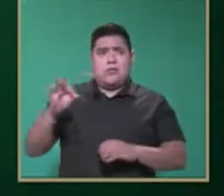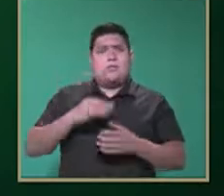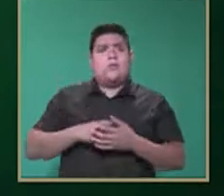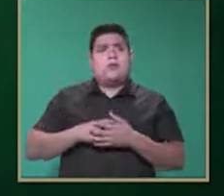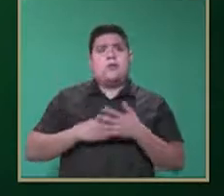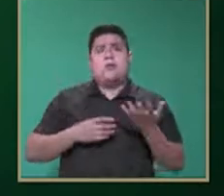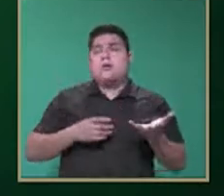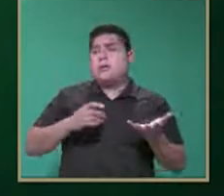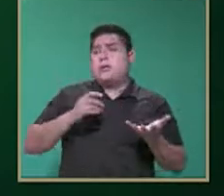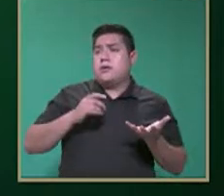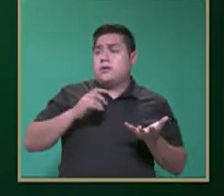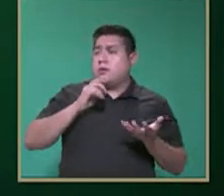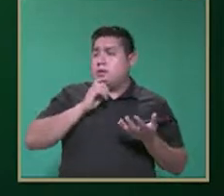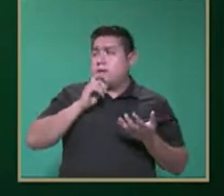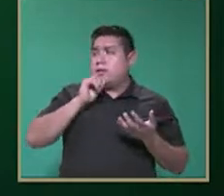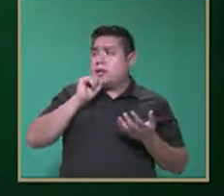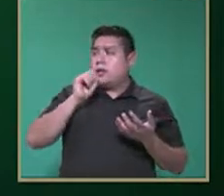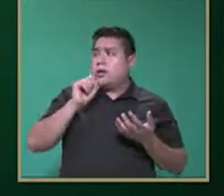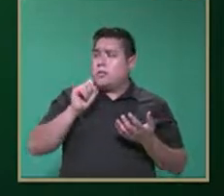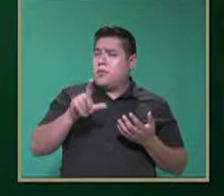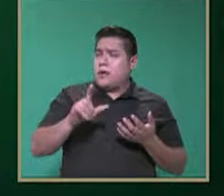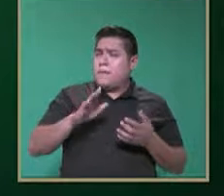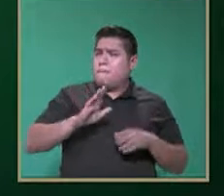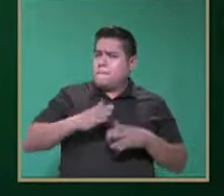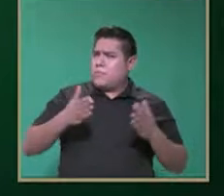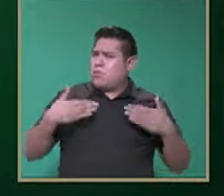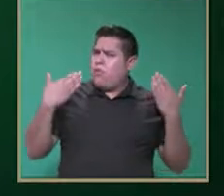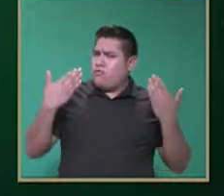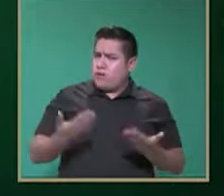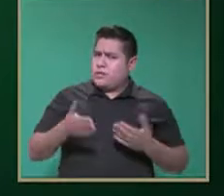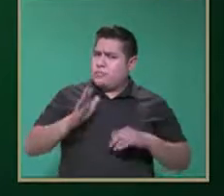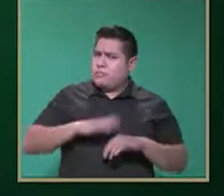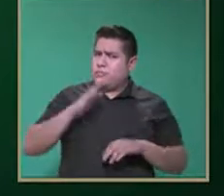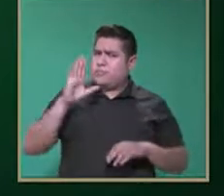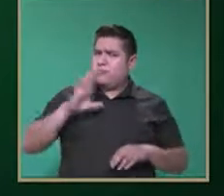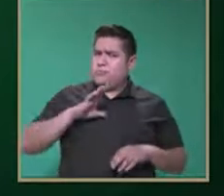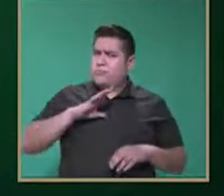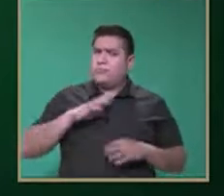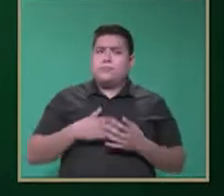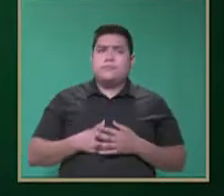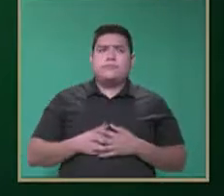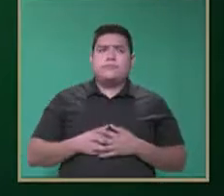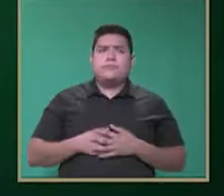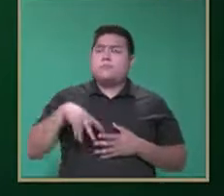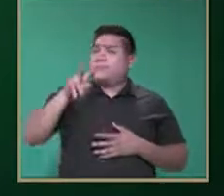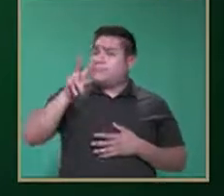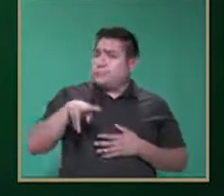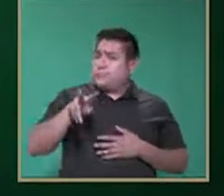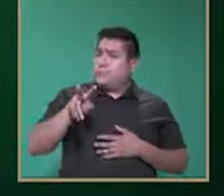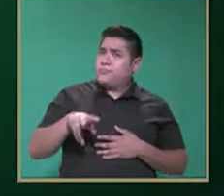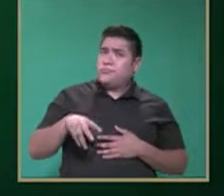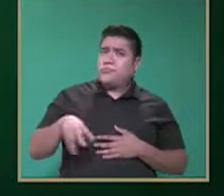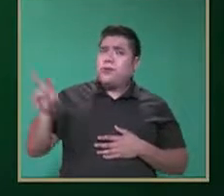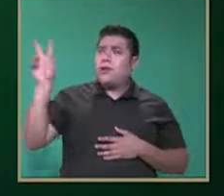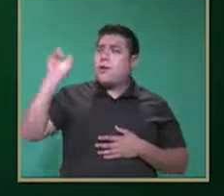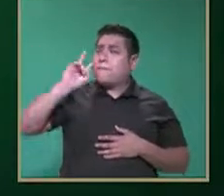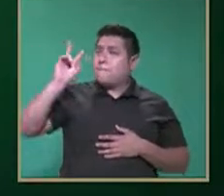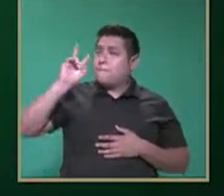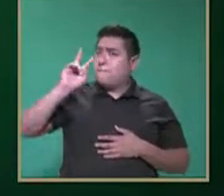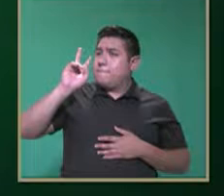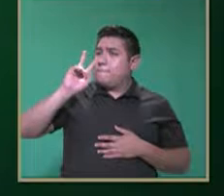vamos a tener un poco más de confianza, que es lo importante. Así es. Aquí estamos viendo